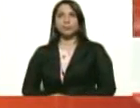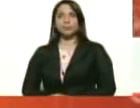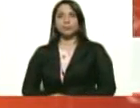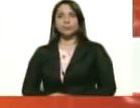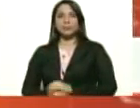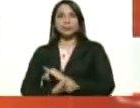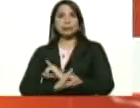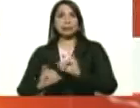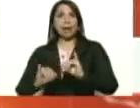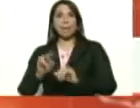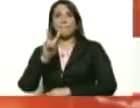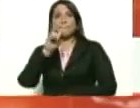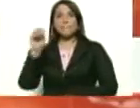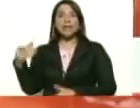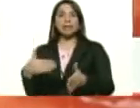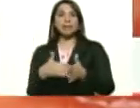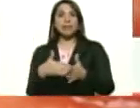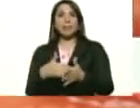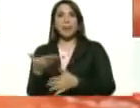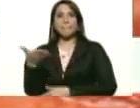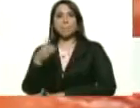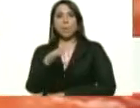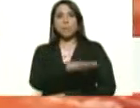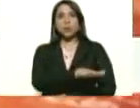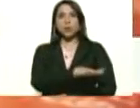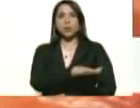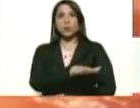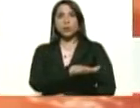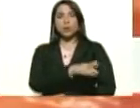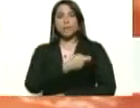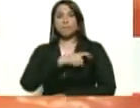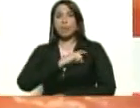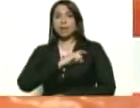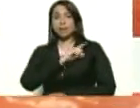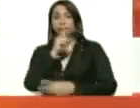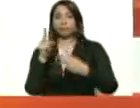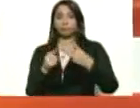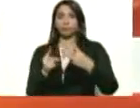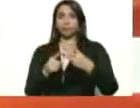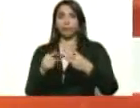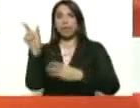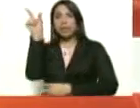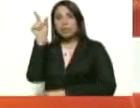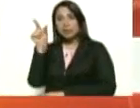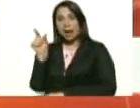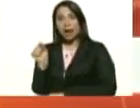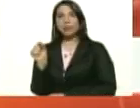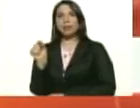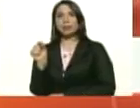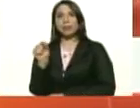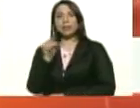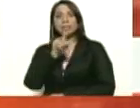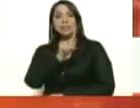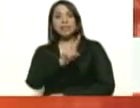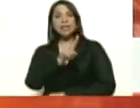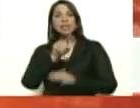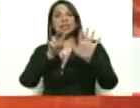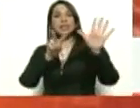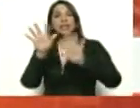20.000 fallecidos, 20.043. En tercer lugar, Italia, 175